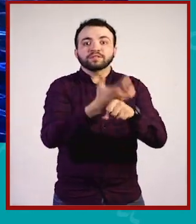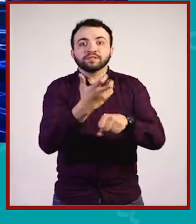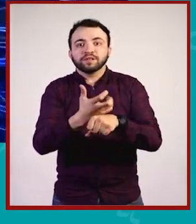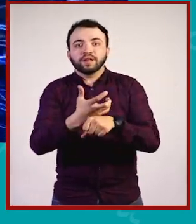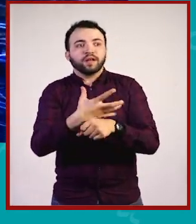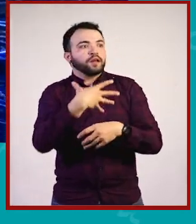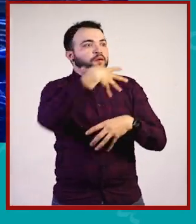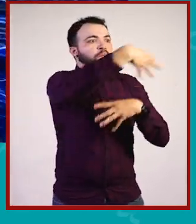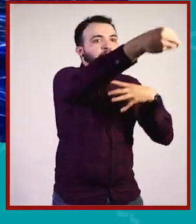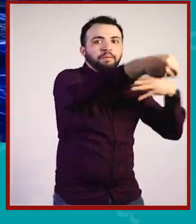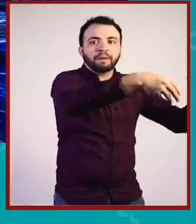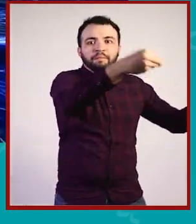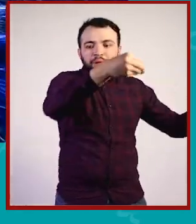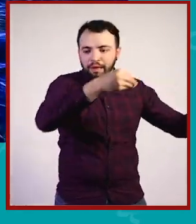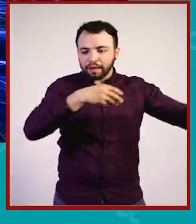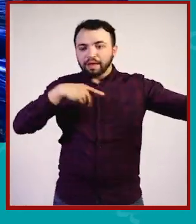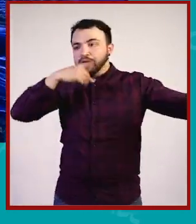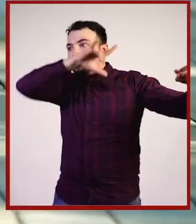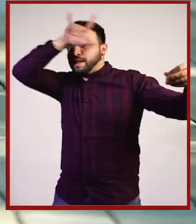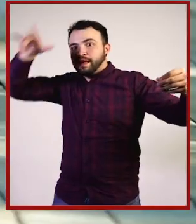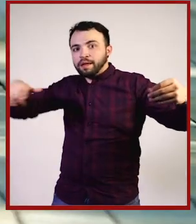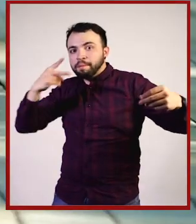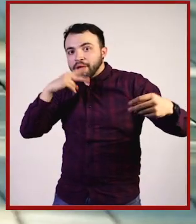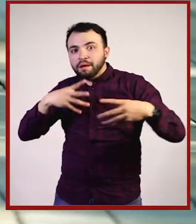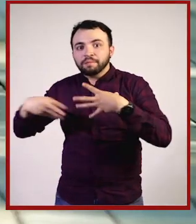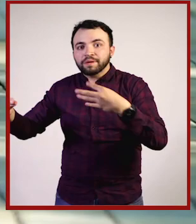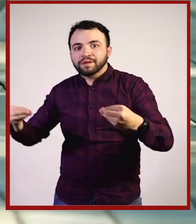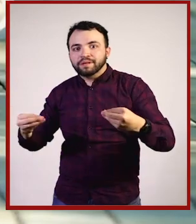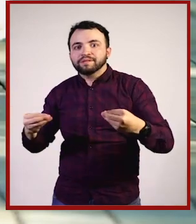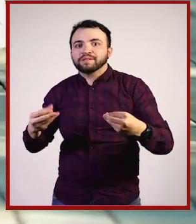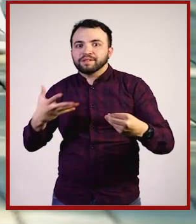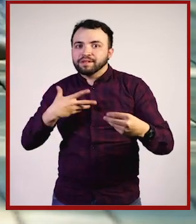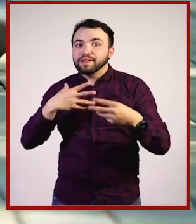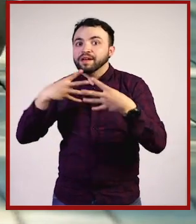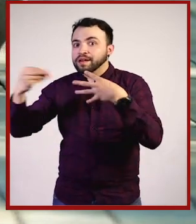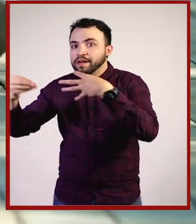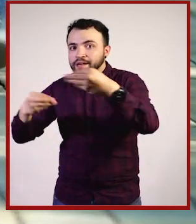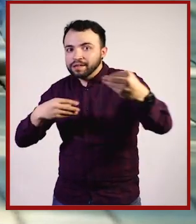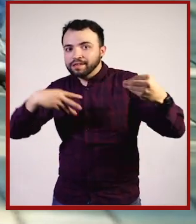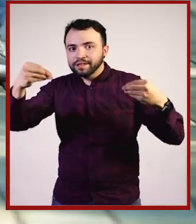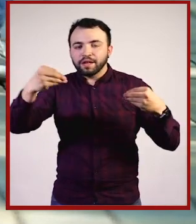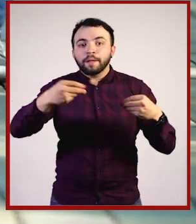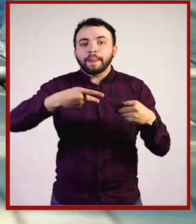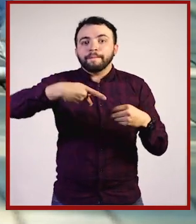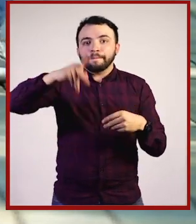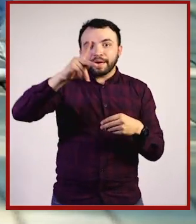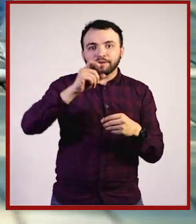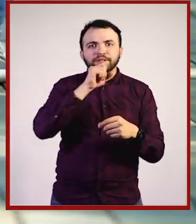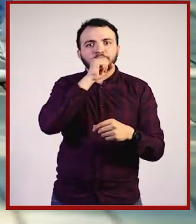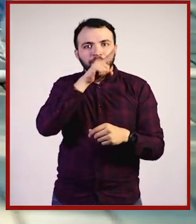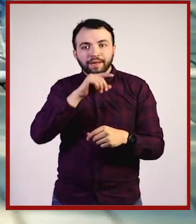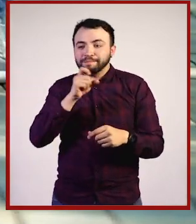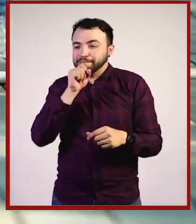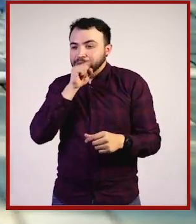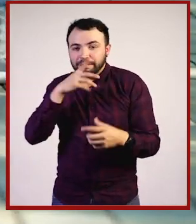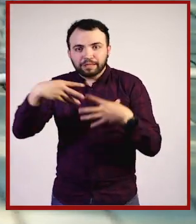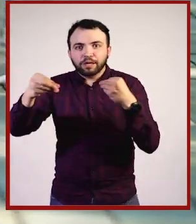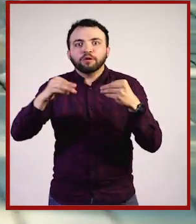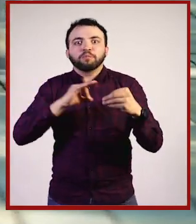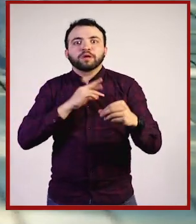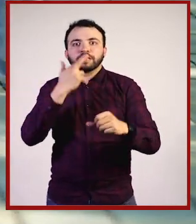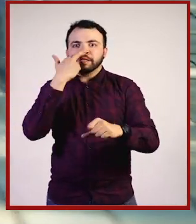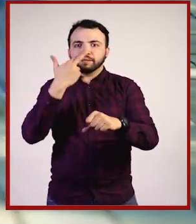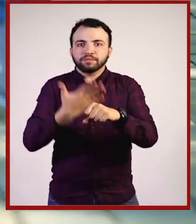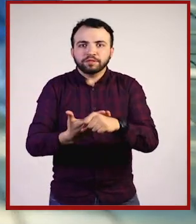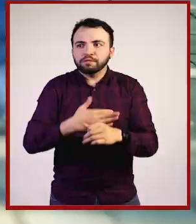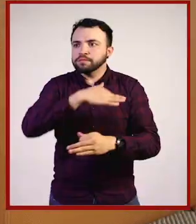pero también tiene que estar unido para las respuestas, para ayudarnos entre todos. Y esa es la cultura cívica, podernos ayudar entre